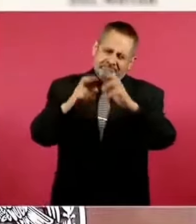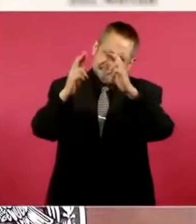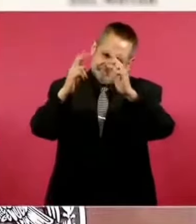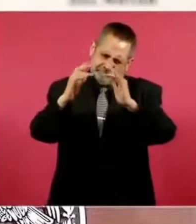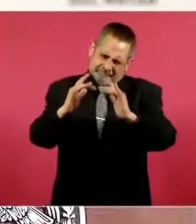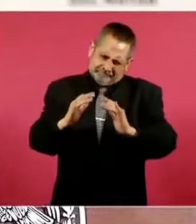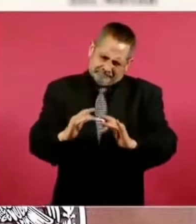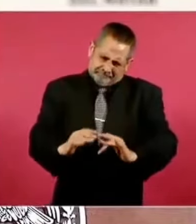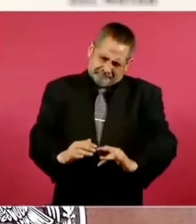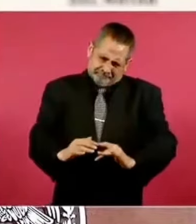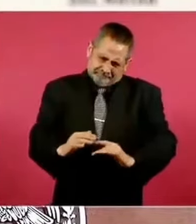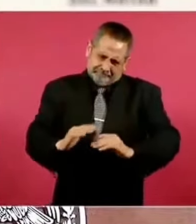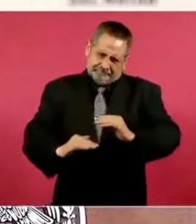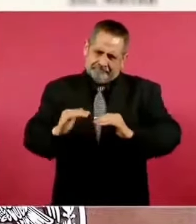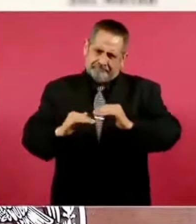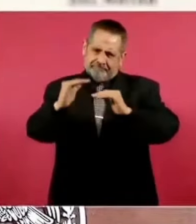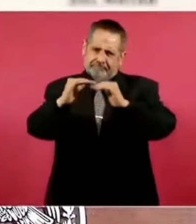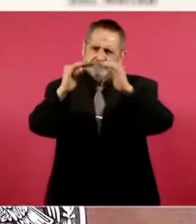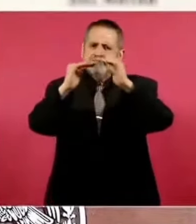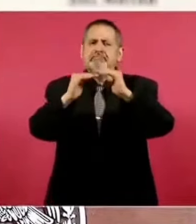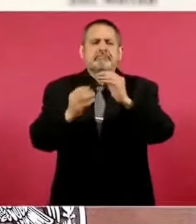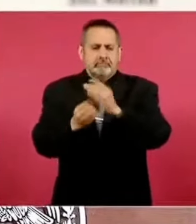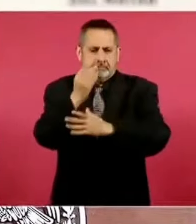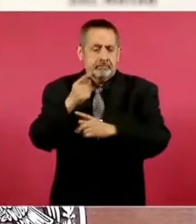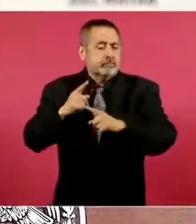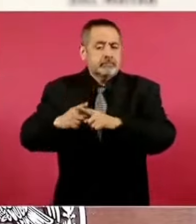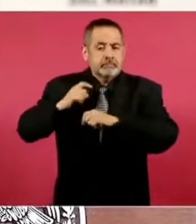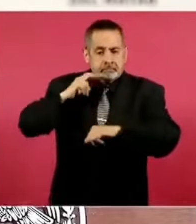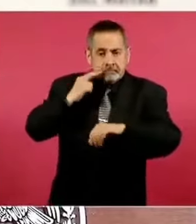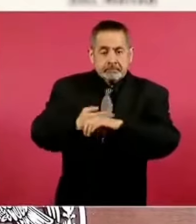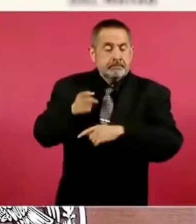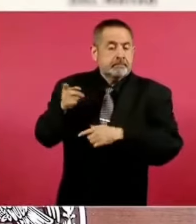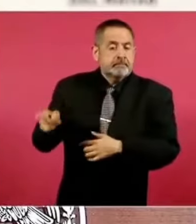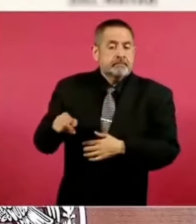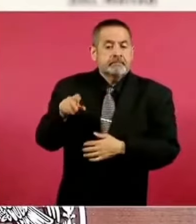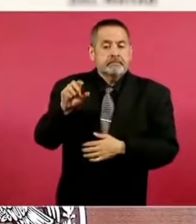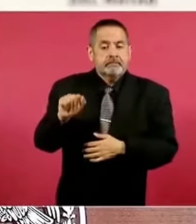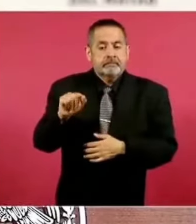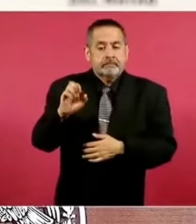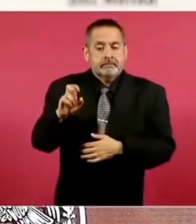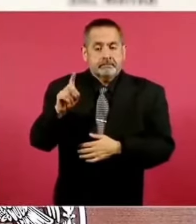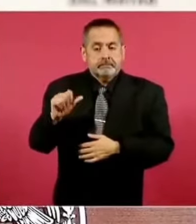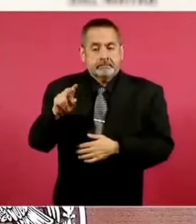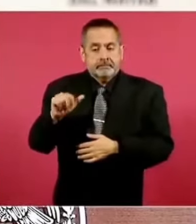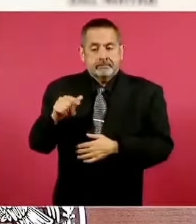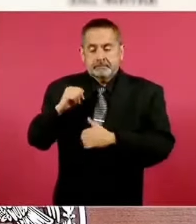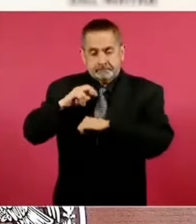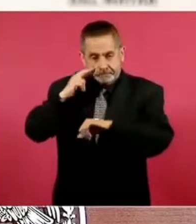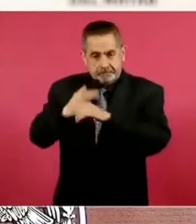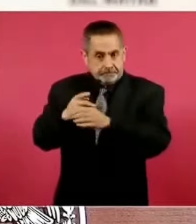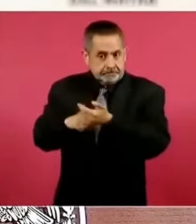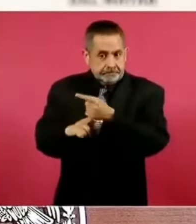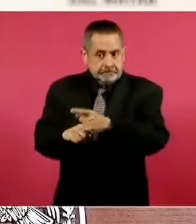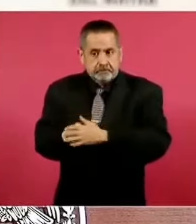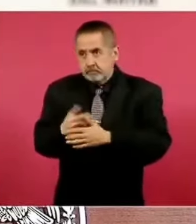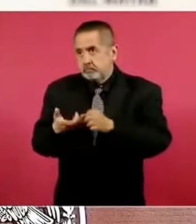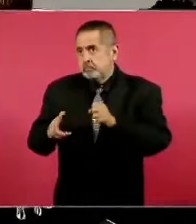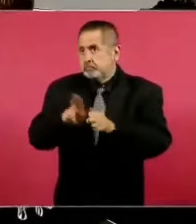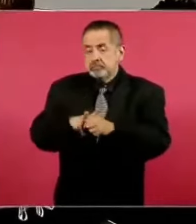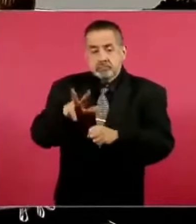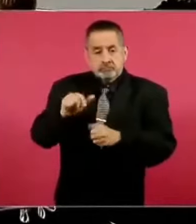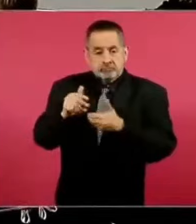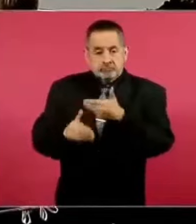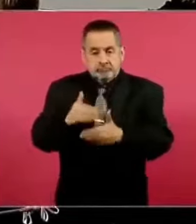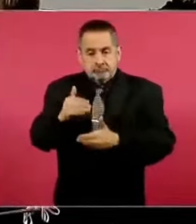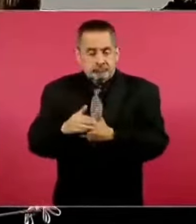construcción del nuevo hospital, que además lo está haciendo la Secretaría de la Defensa Nacional. El hospital va muy avanzado, lo